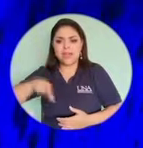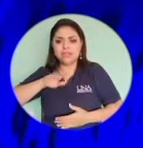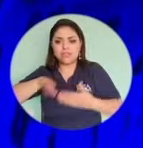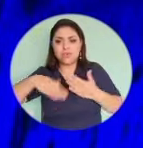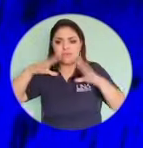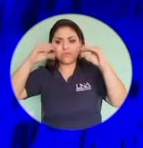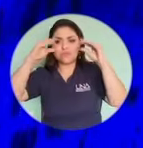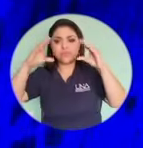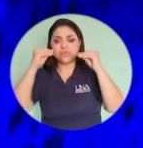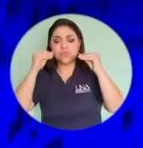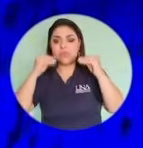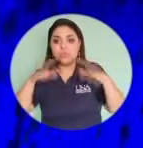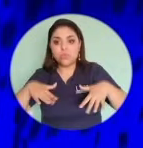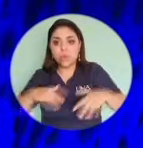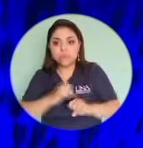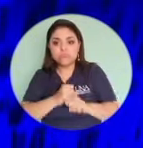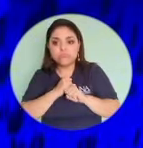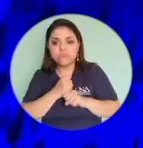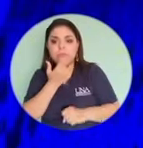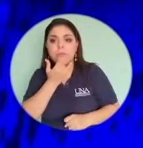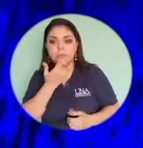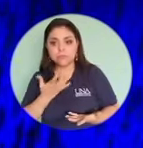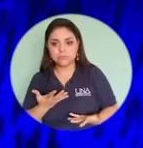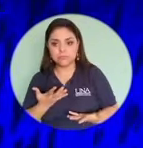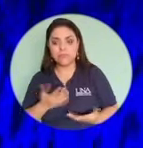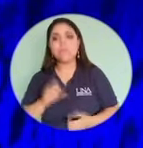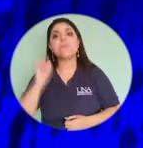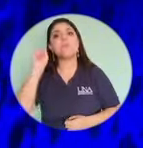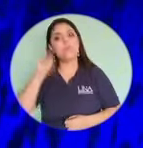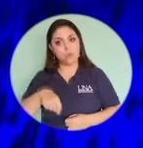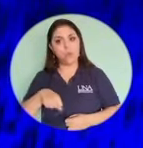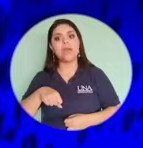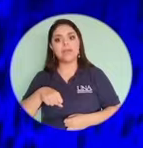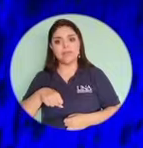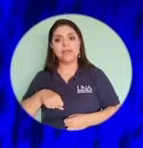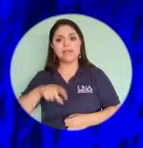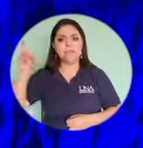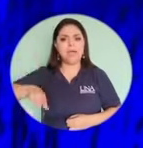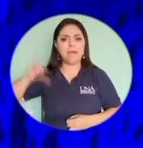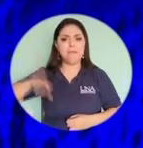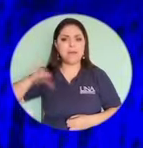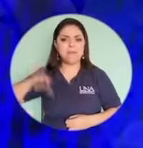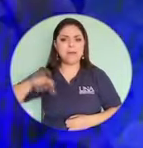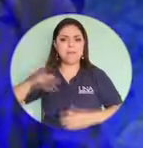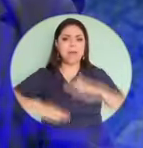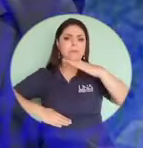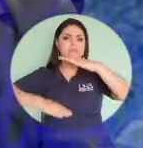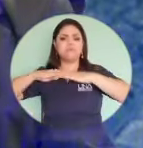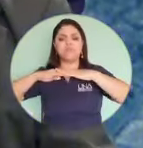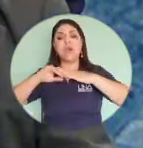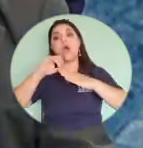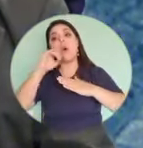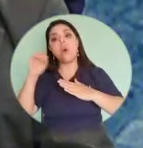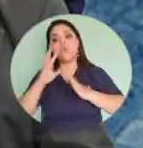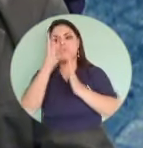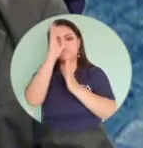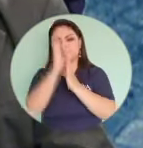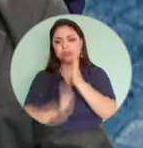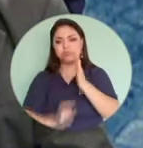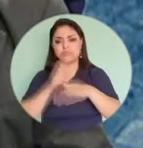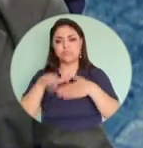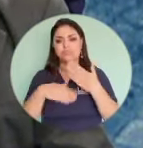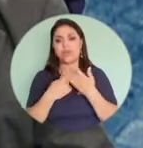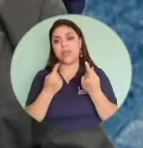información. Y si no es un sitio seguro, nos pueden llevar al tope una tarjeta de crédito o nos pueden vaciar todo